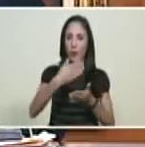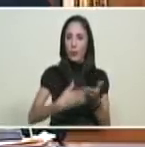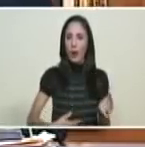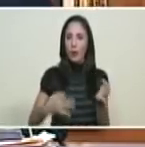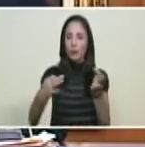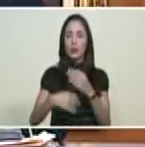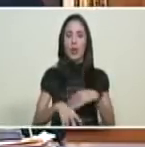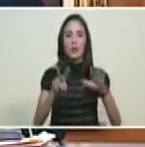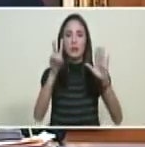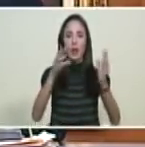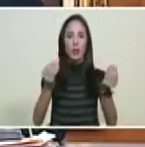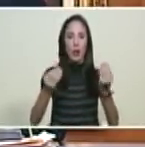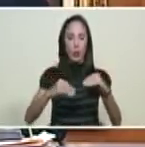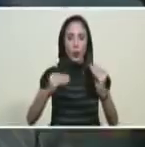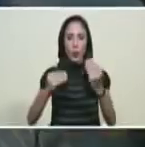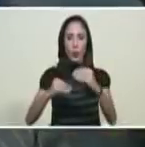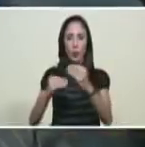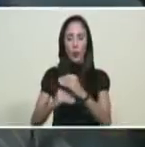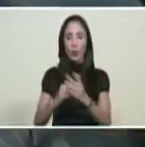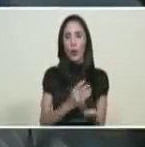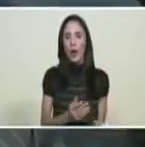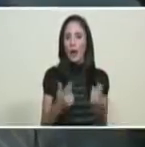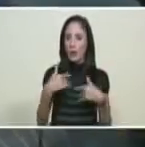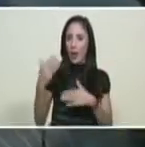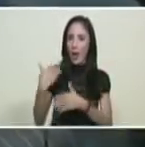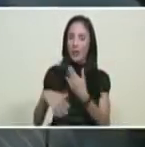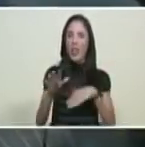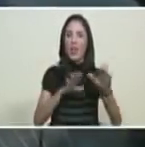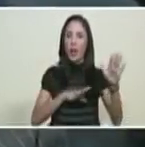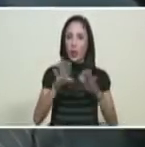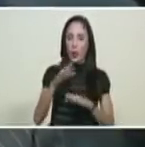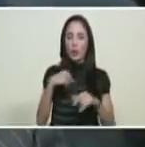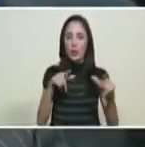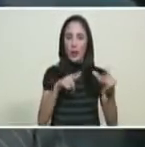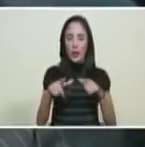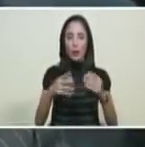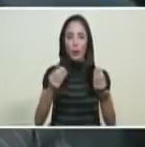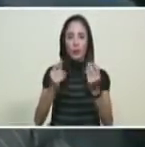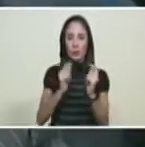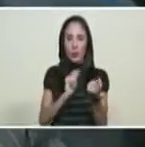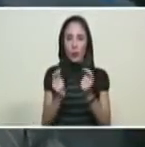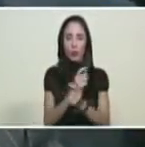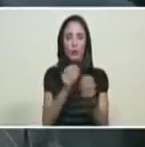de catorce que ya están negociados, conversados.